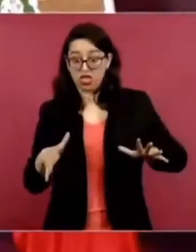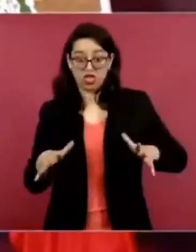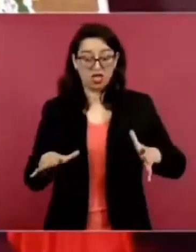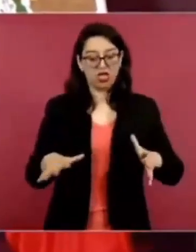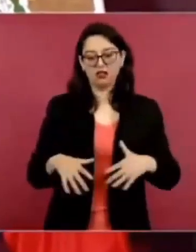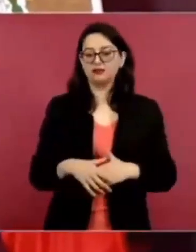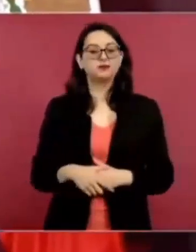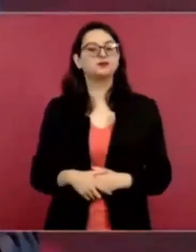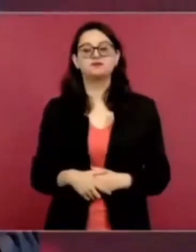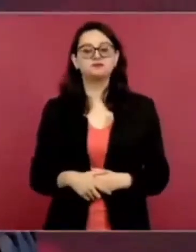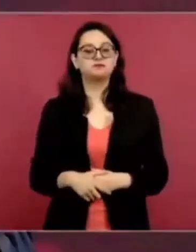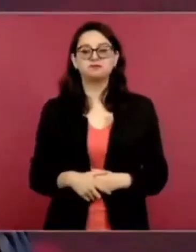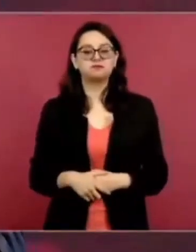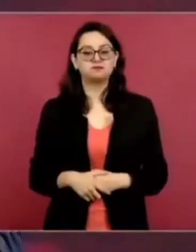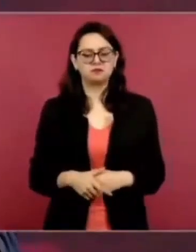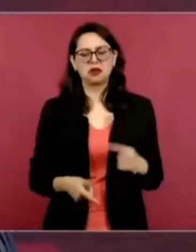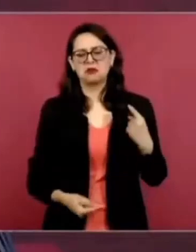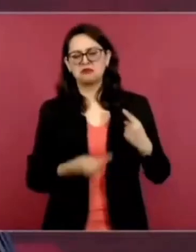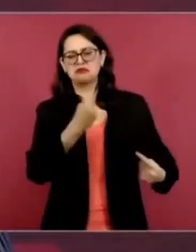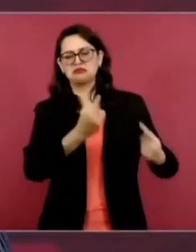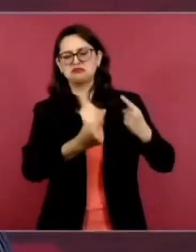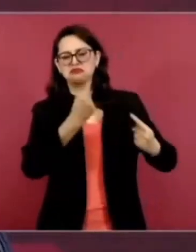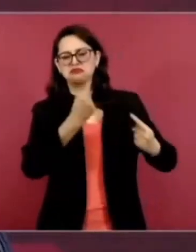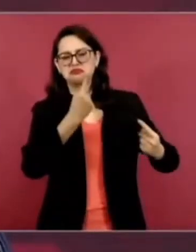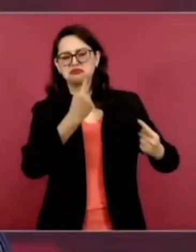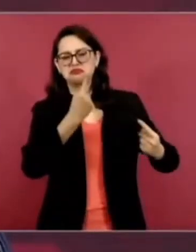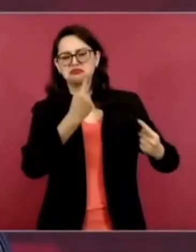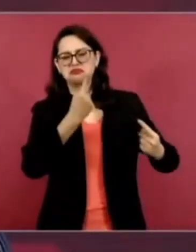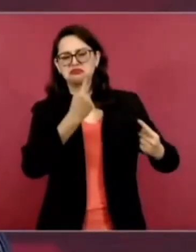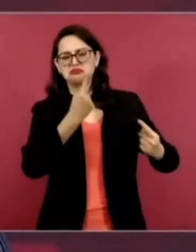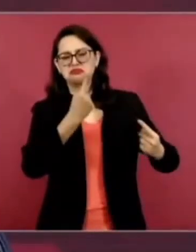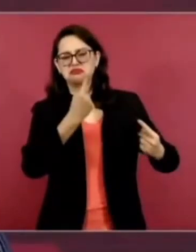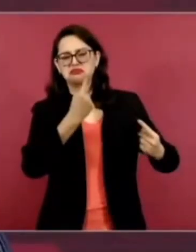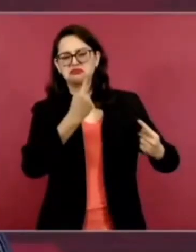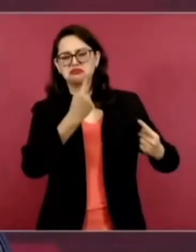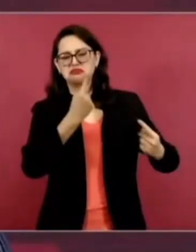la vejez es un estado de ánimo.